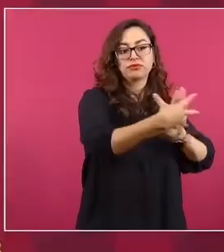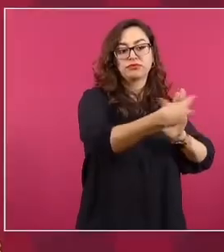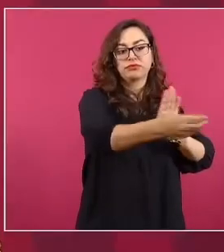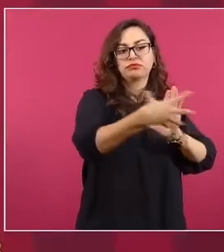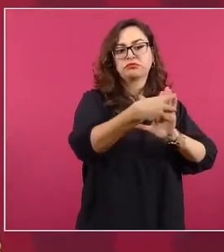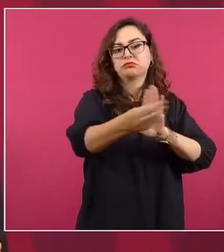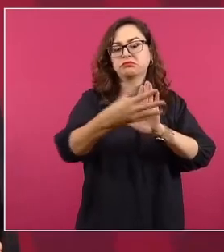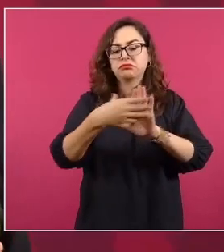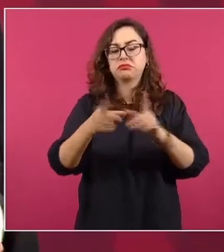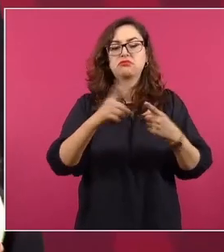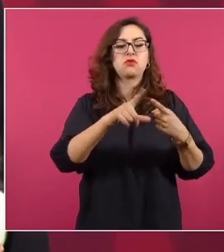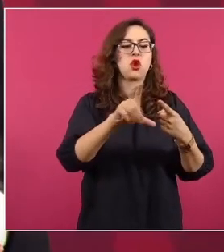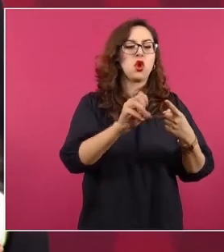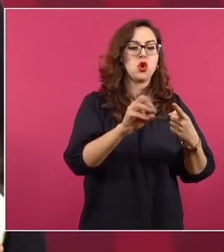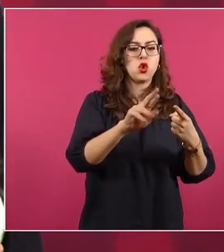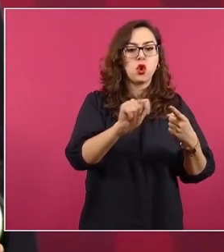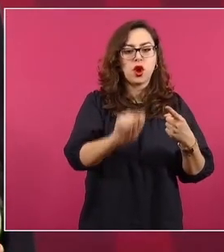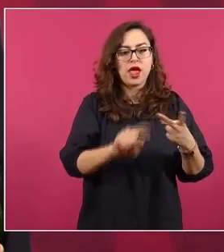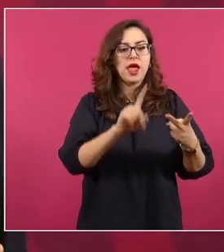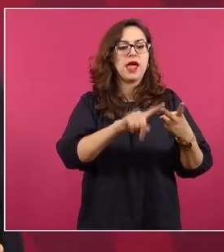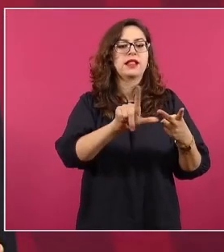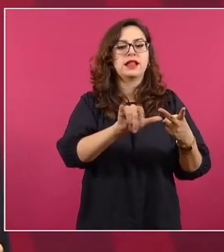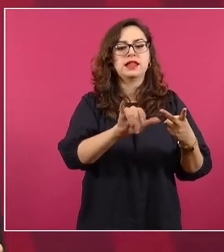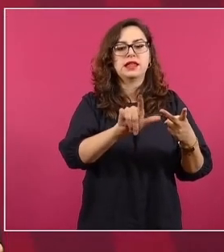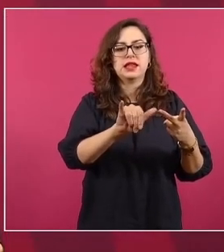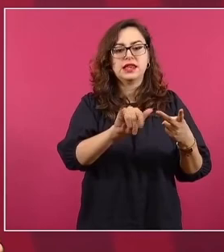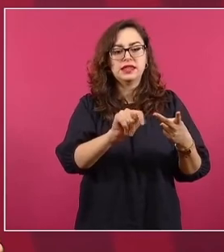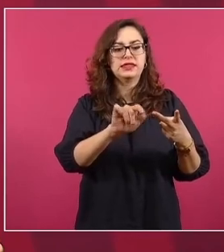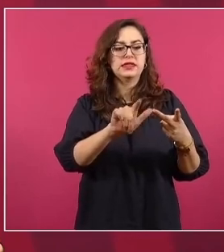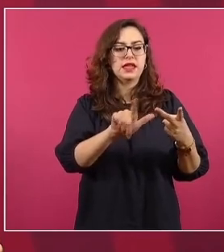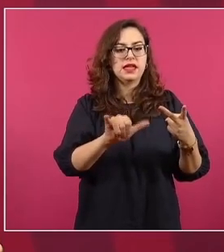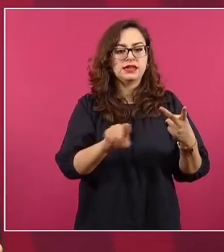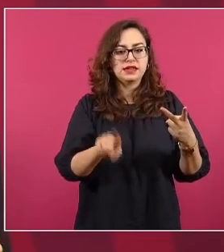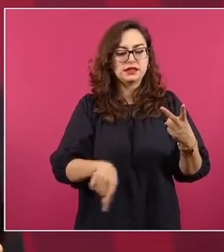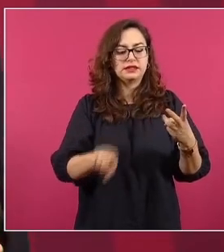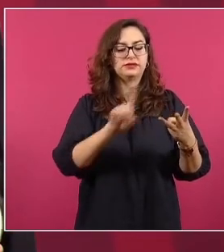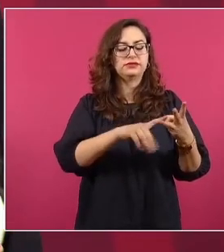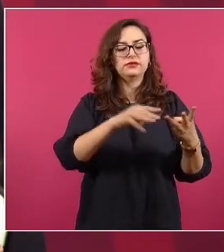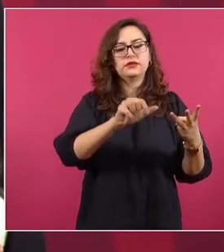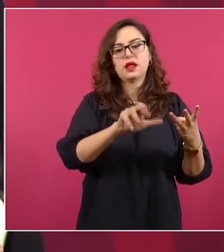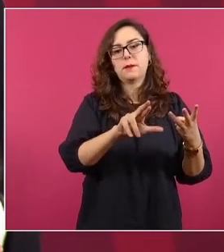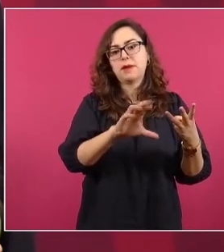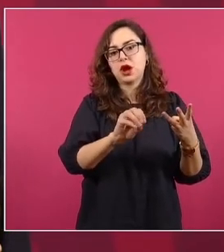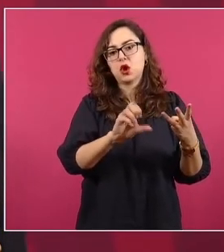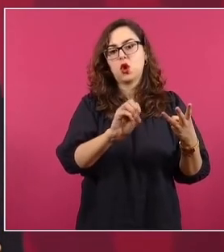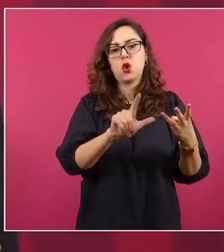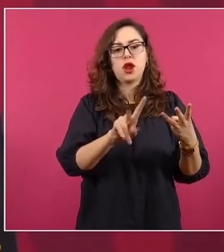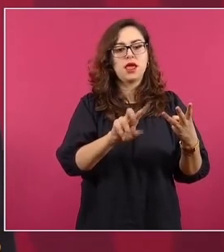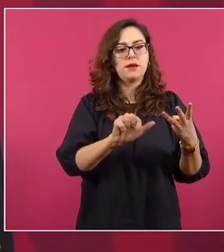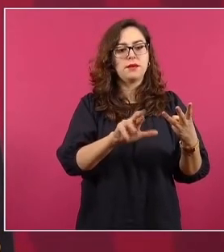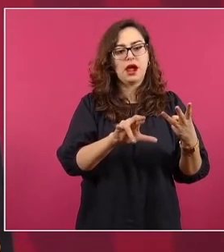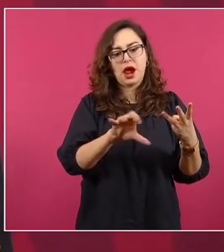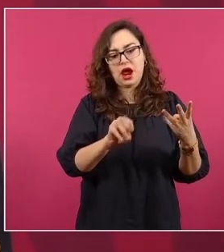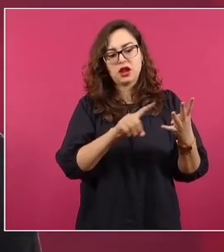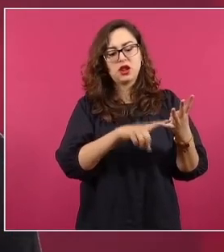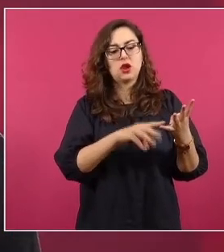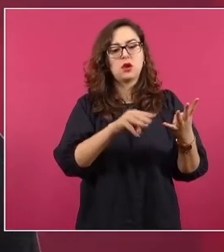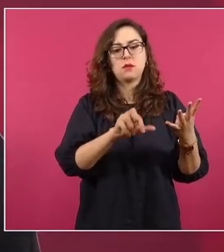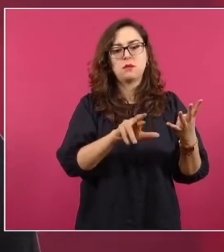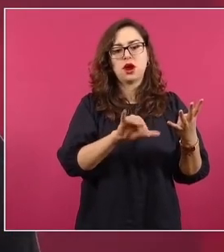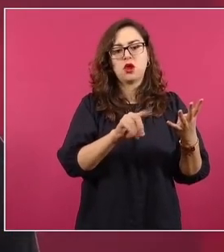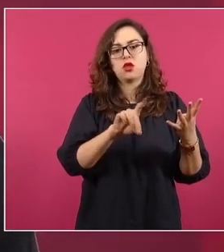Fernando Velausarán, José Antonio Crespo, Marco Levario, Mario Di